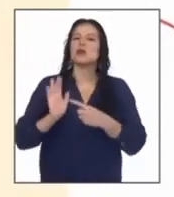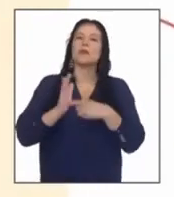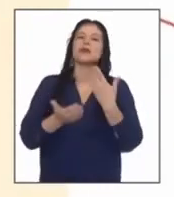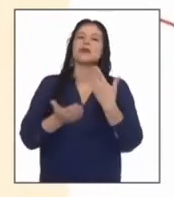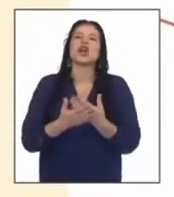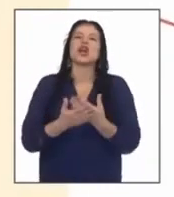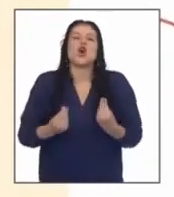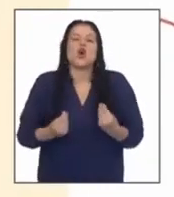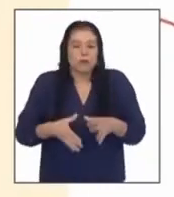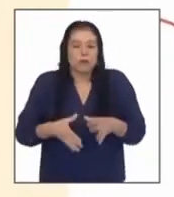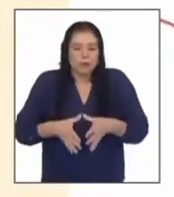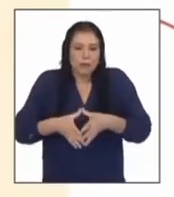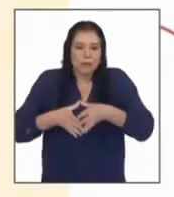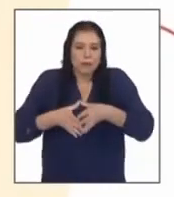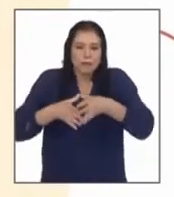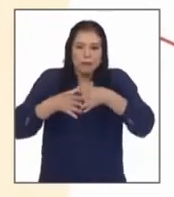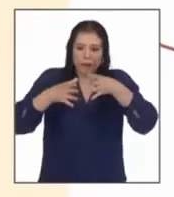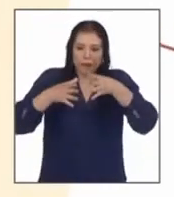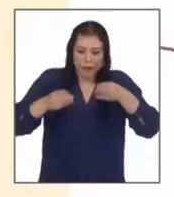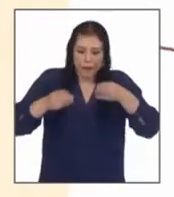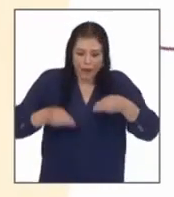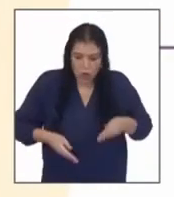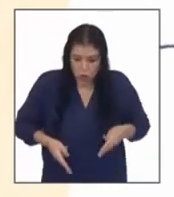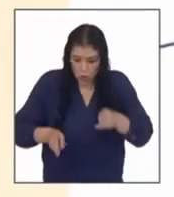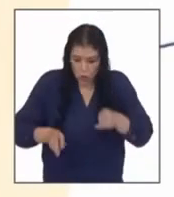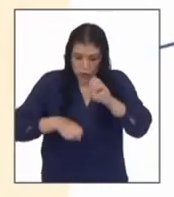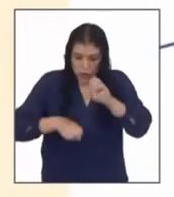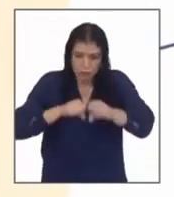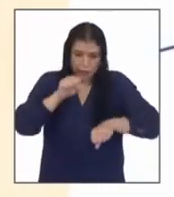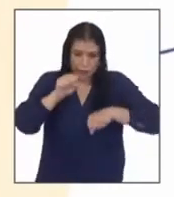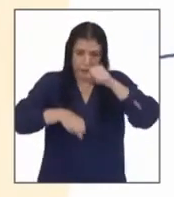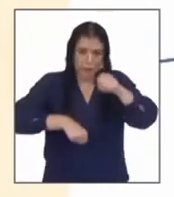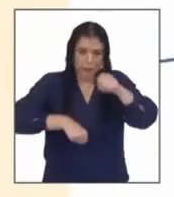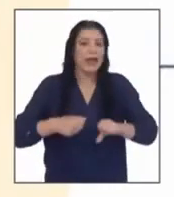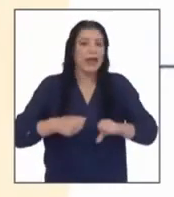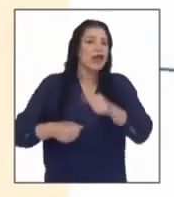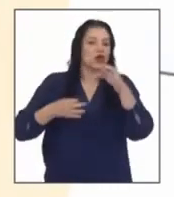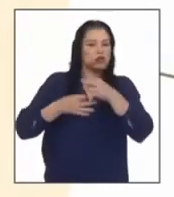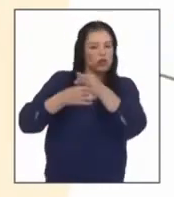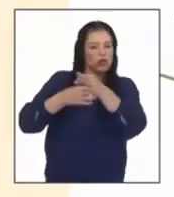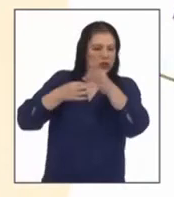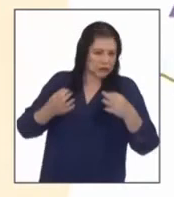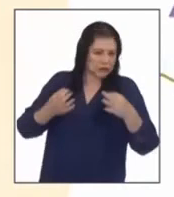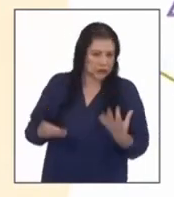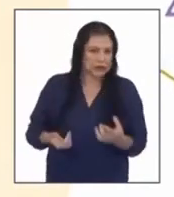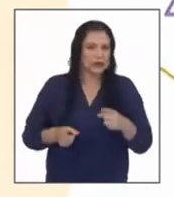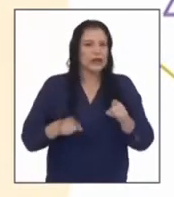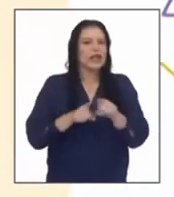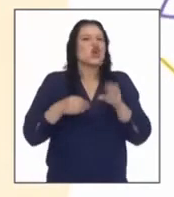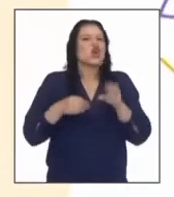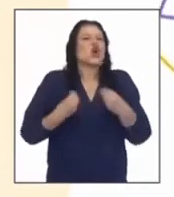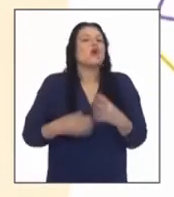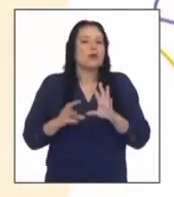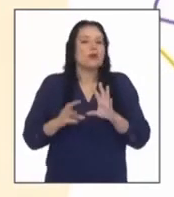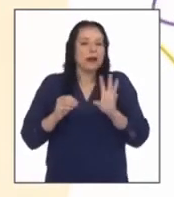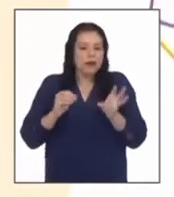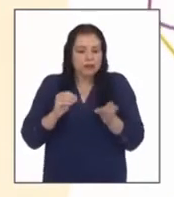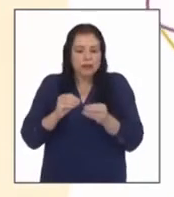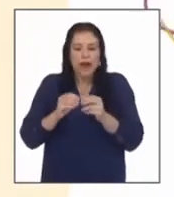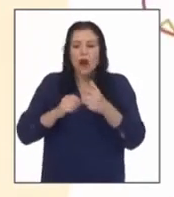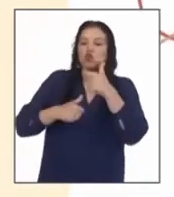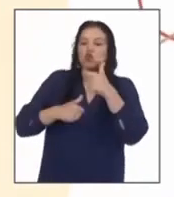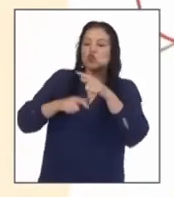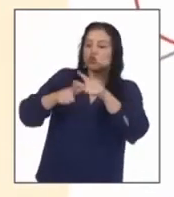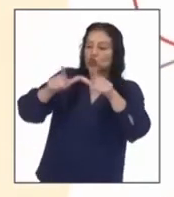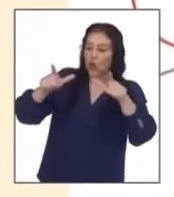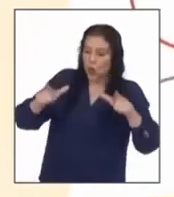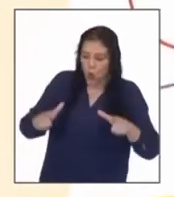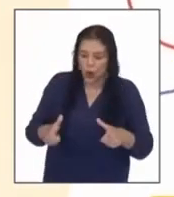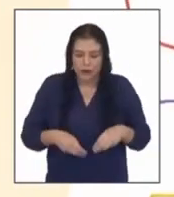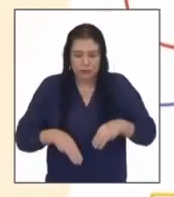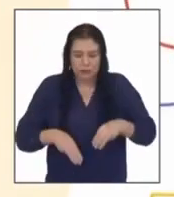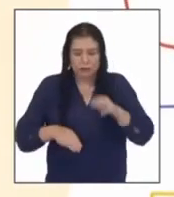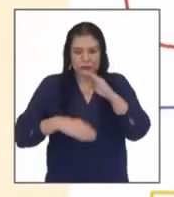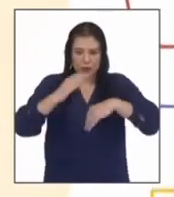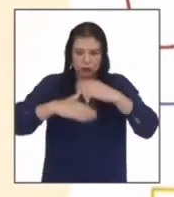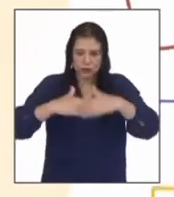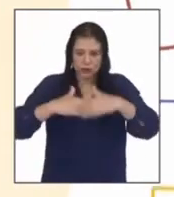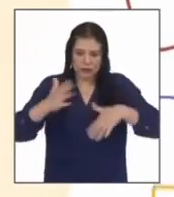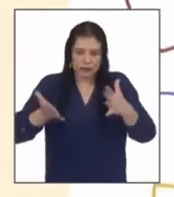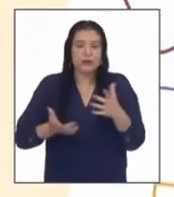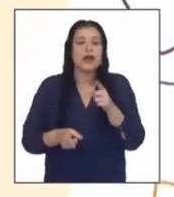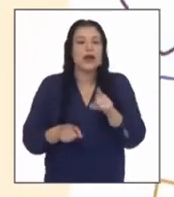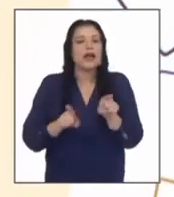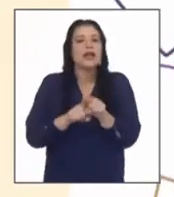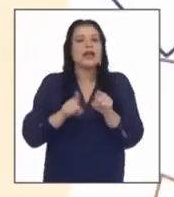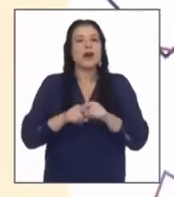cómo crecerá el mapa de carriles ciclistas fuera de los distritos céntricos y cómo van ingresando las localidades periféricas como una